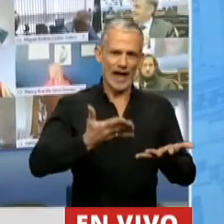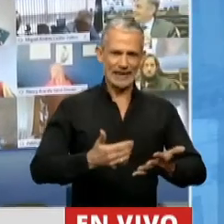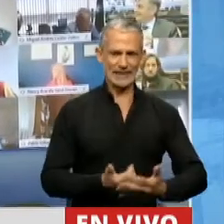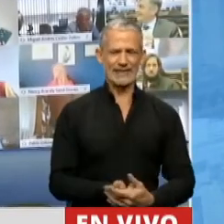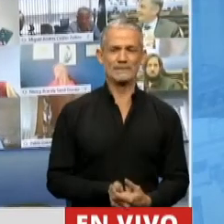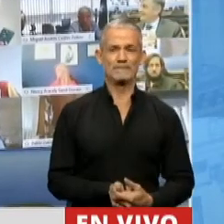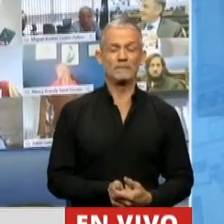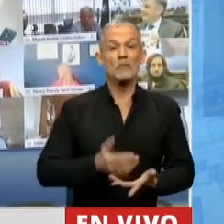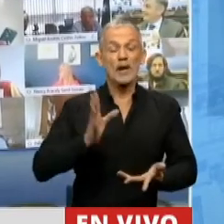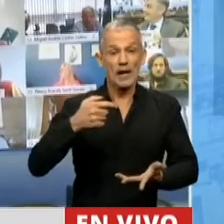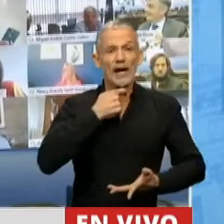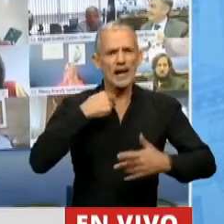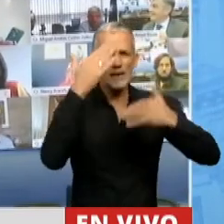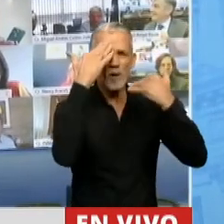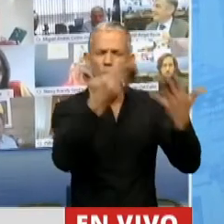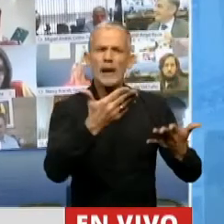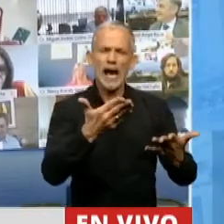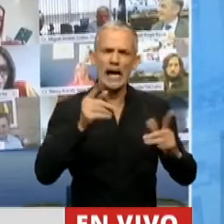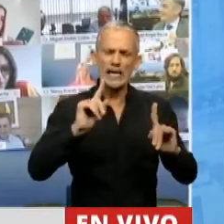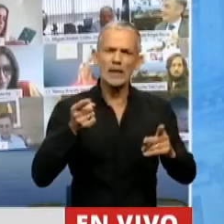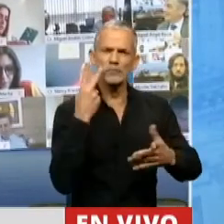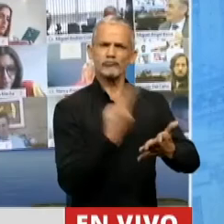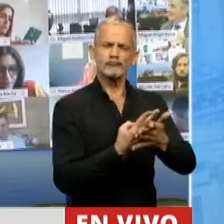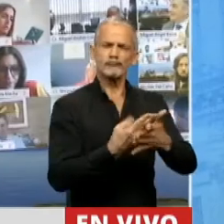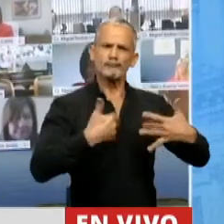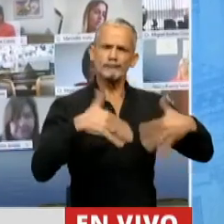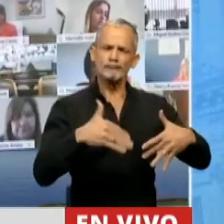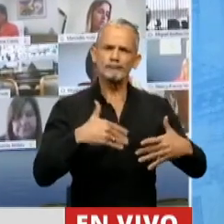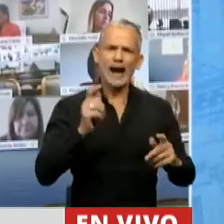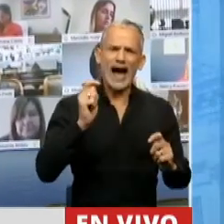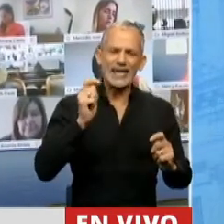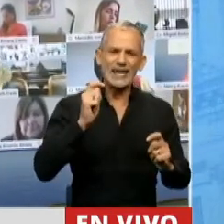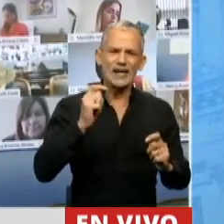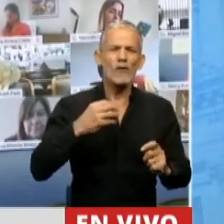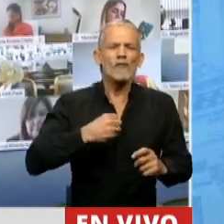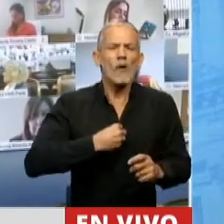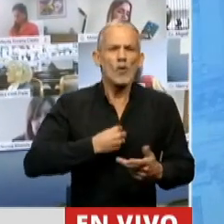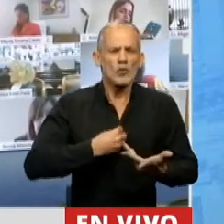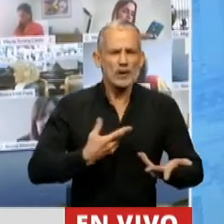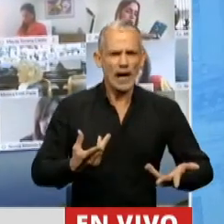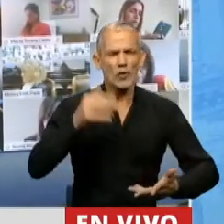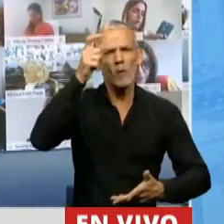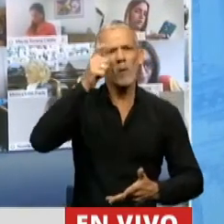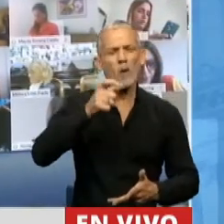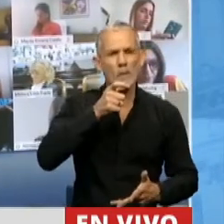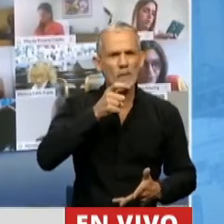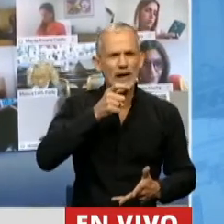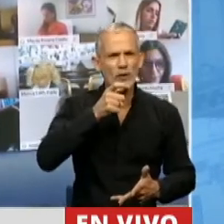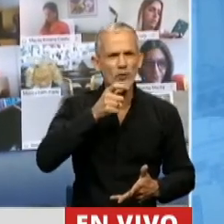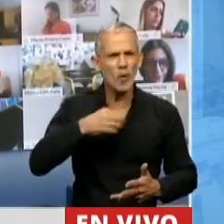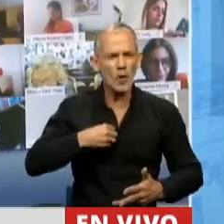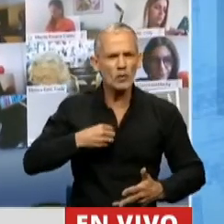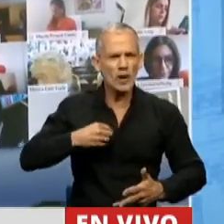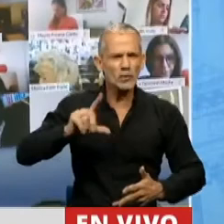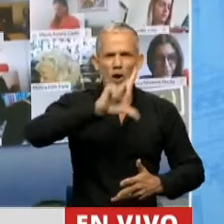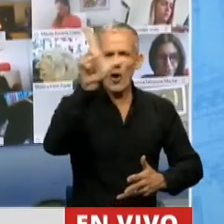Bueno, queríamos rendir homenaje y reconocimiento a los voluntarios, a los bomberos en todo el país que